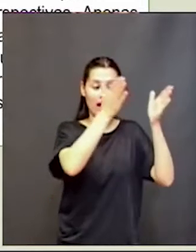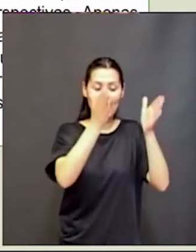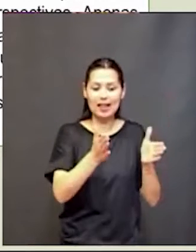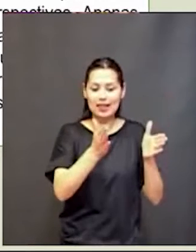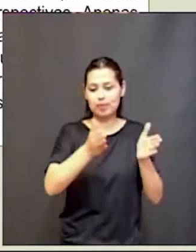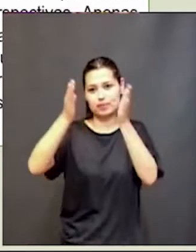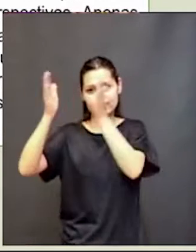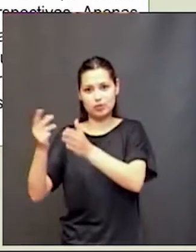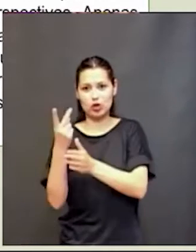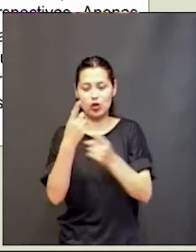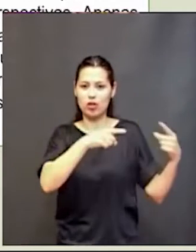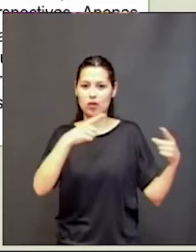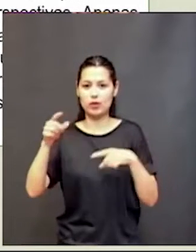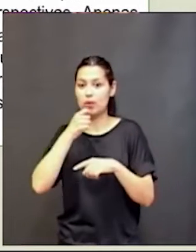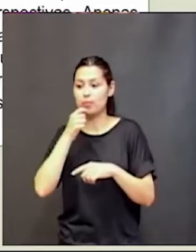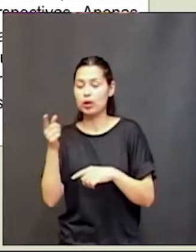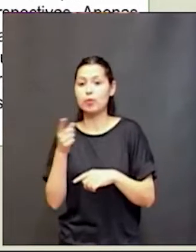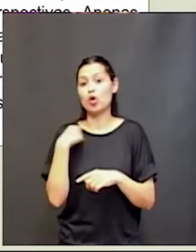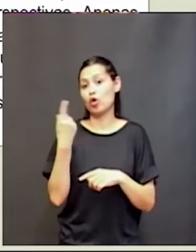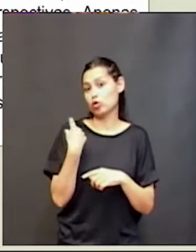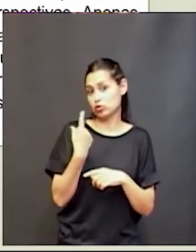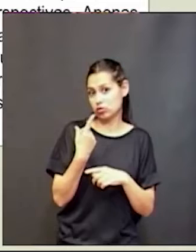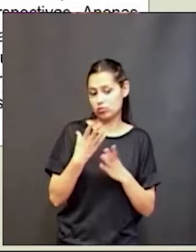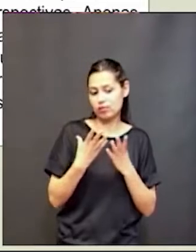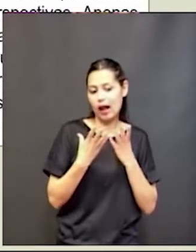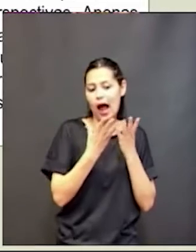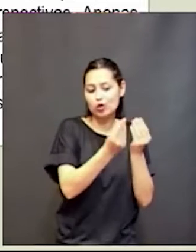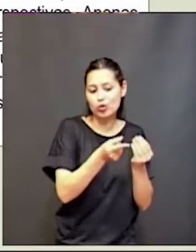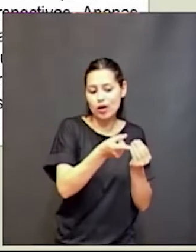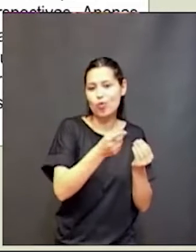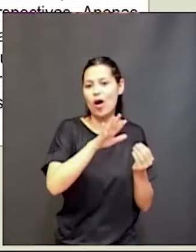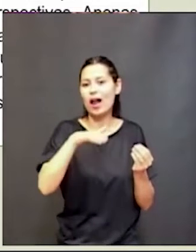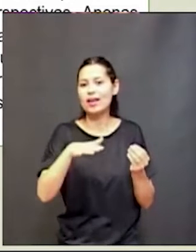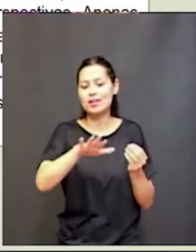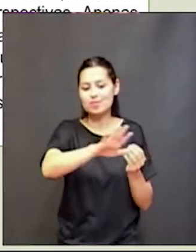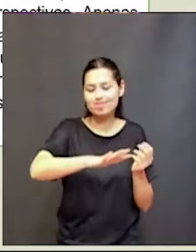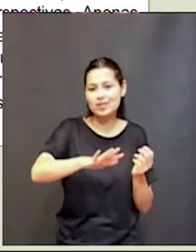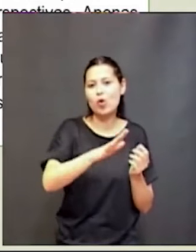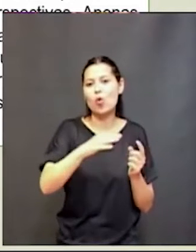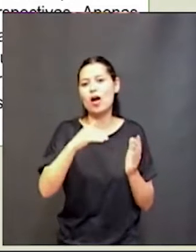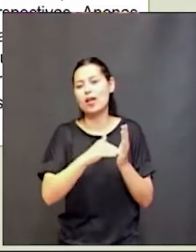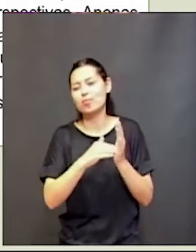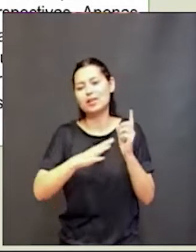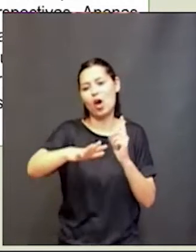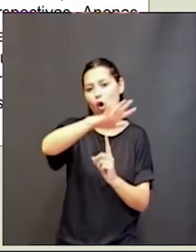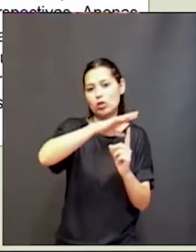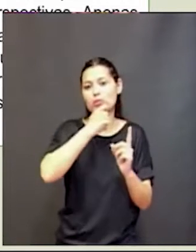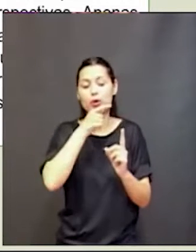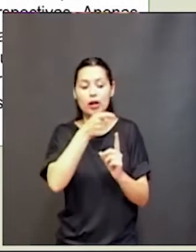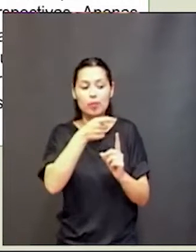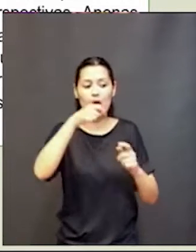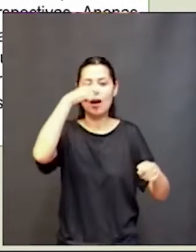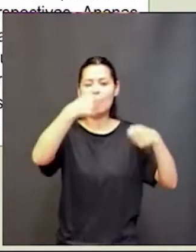estrategias adecuadas de estimulación. Nosotros somos los que predisponemos el espacio, entonces la plasticidad depende de lo que nosotros hagamos para